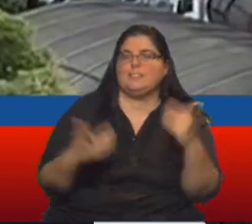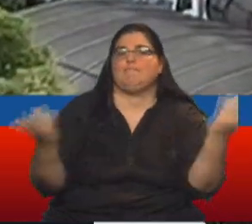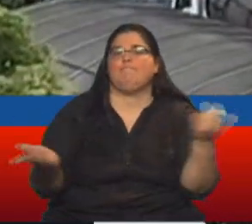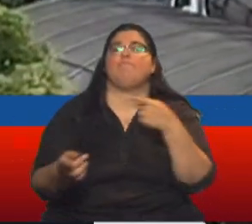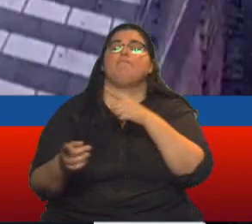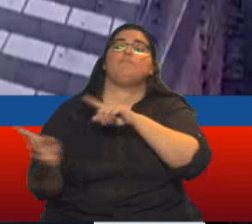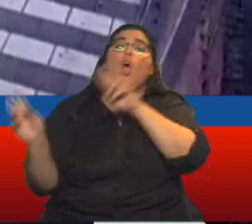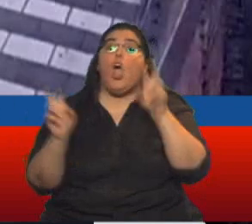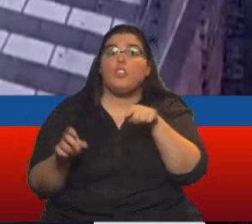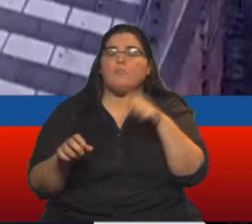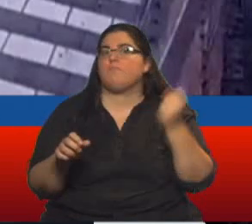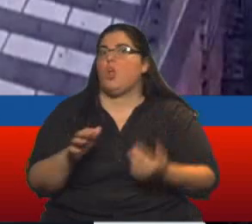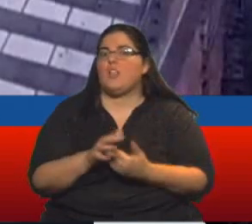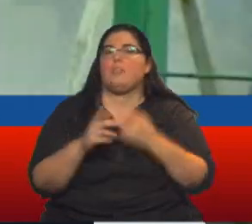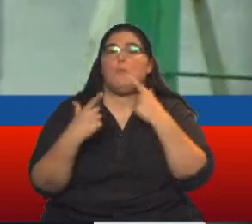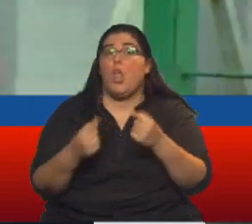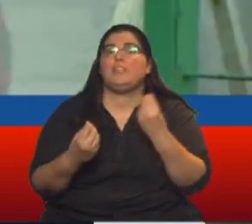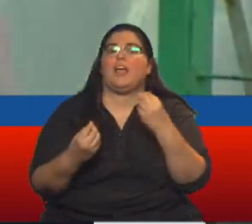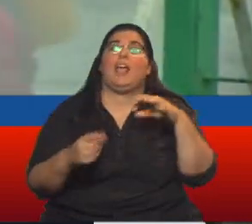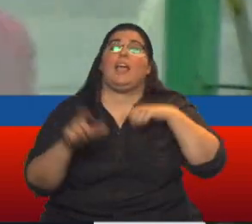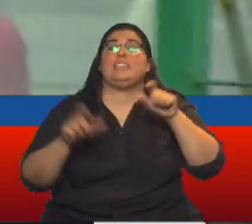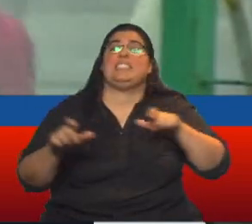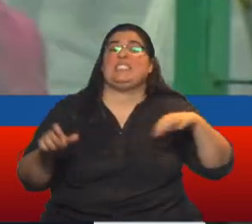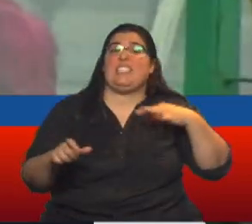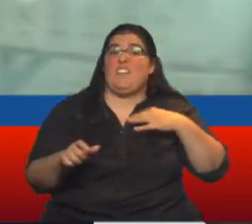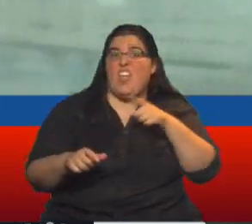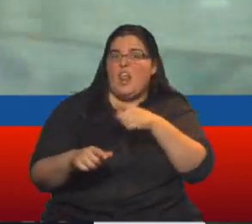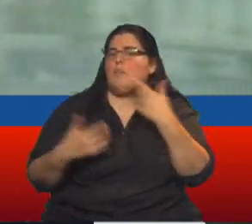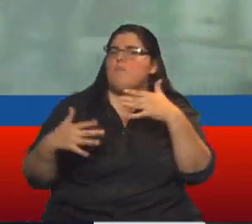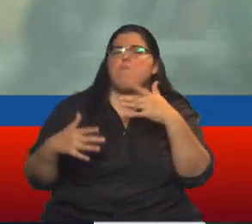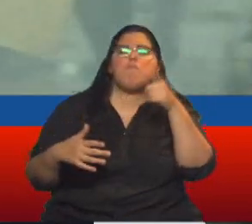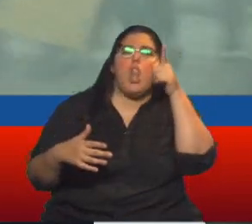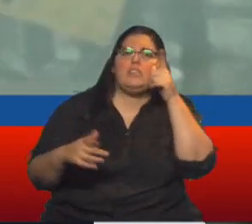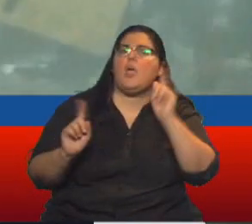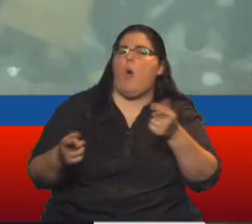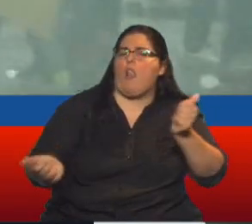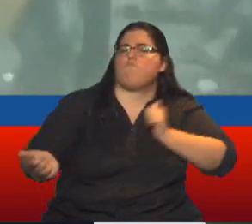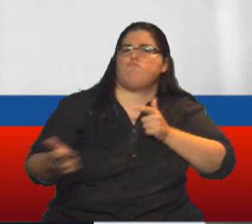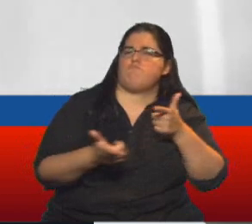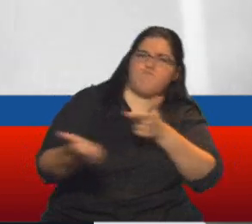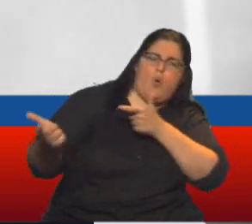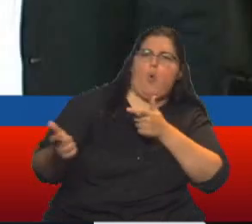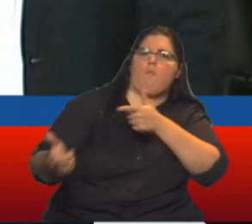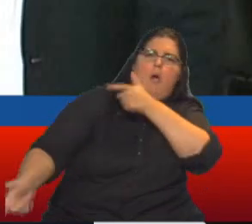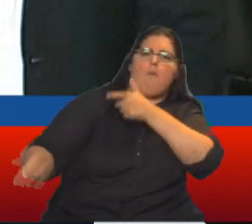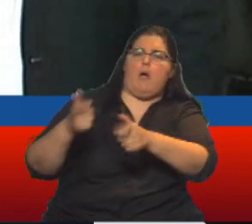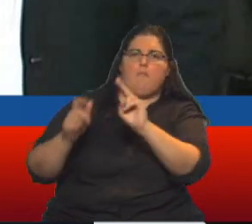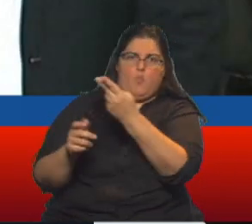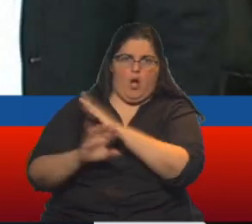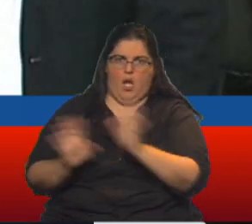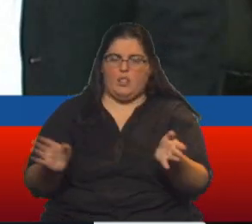marco de las protestas es el de los civiles que a instancias de la policía portan armas y disparan a quemarropa.